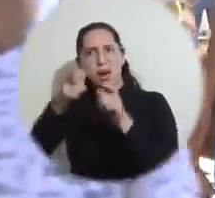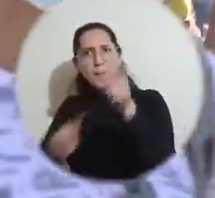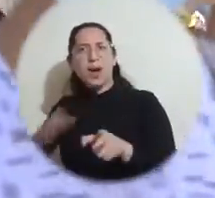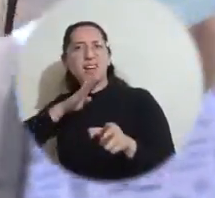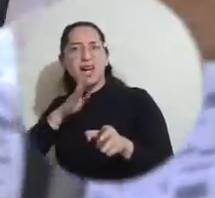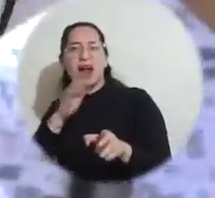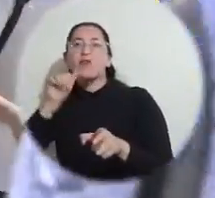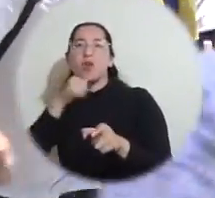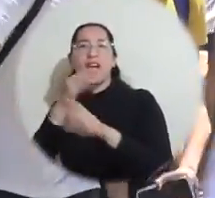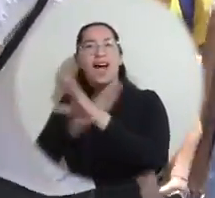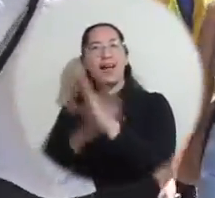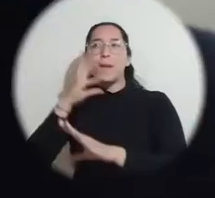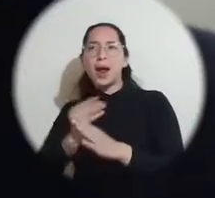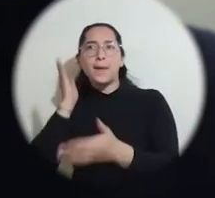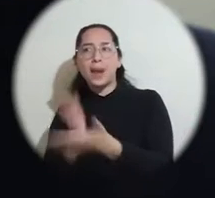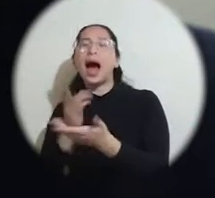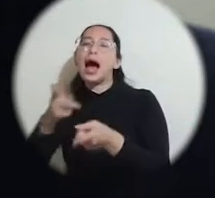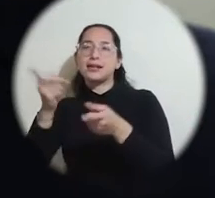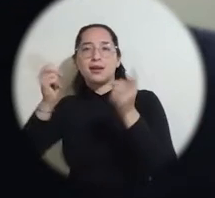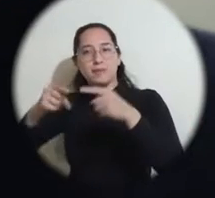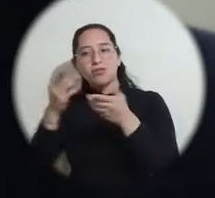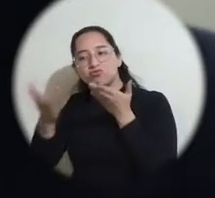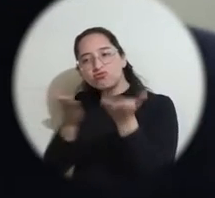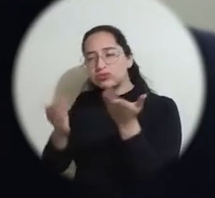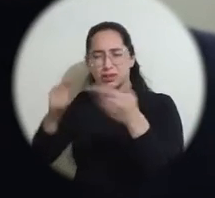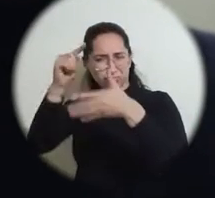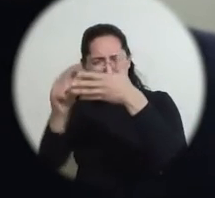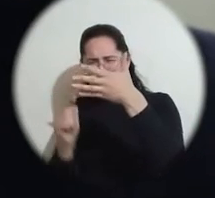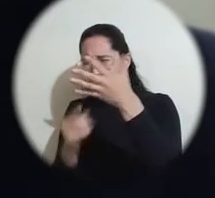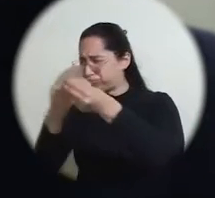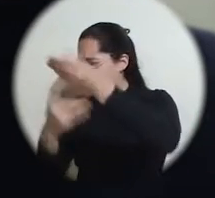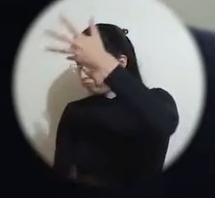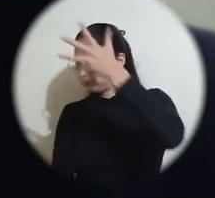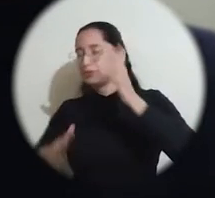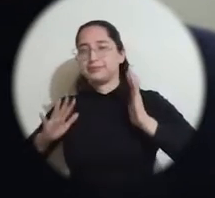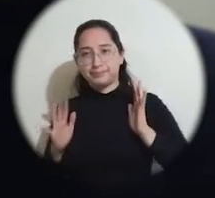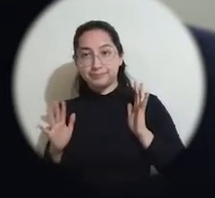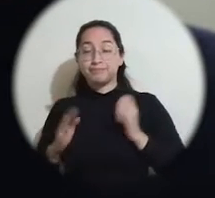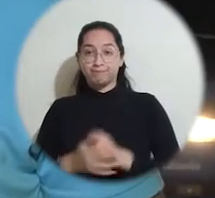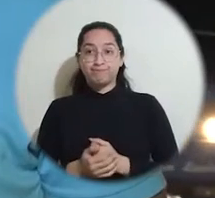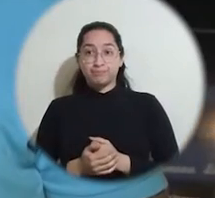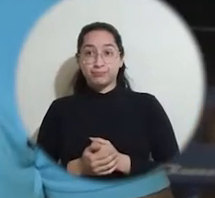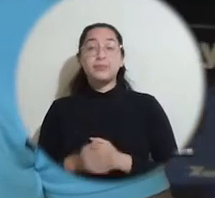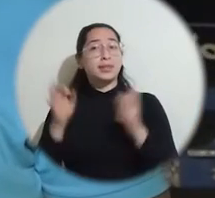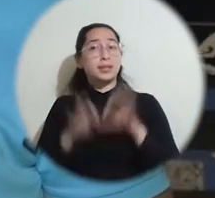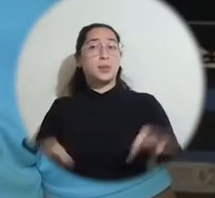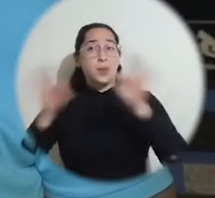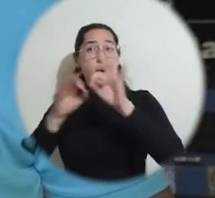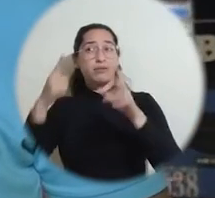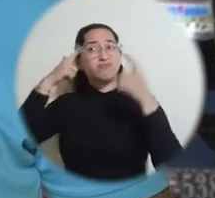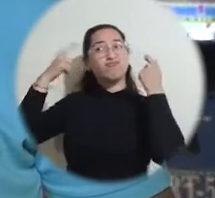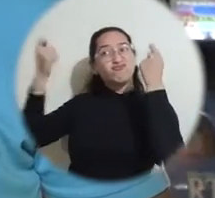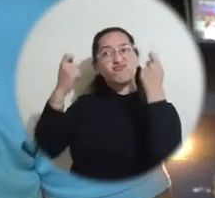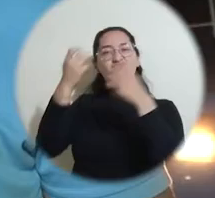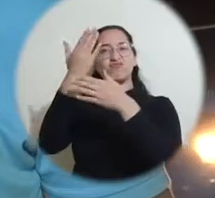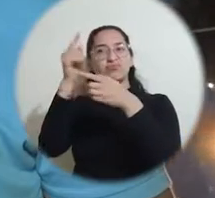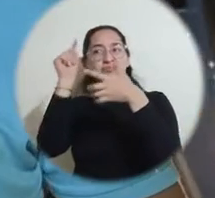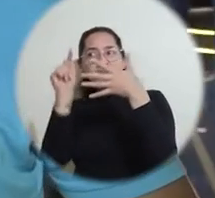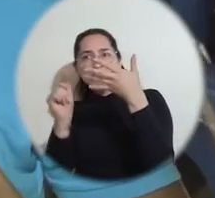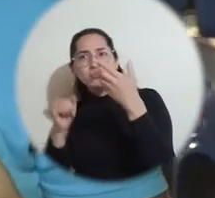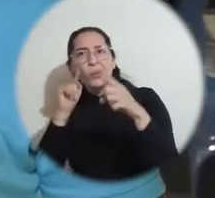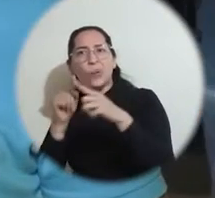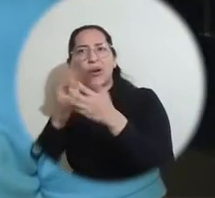acompañamiento y el servicio de orientación psicológica integral para las víctimas, entre otras. La idea es